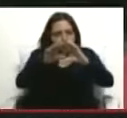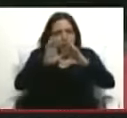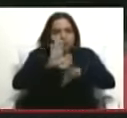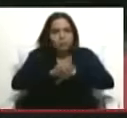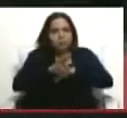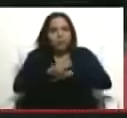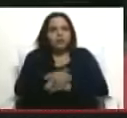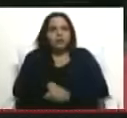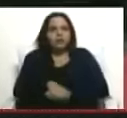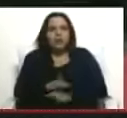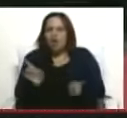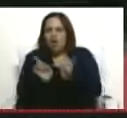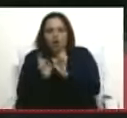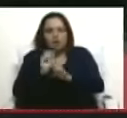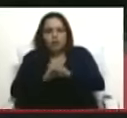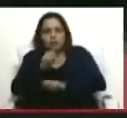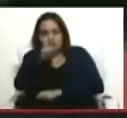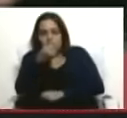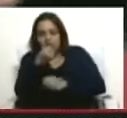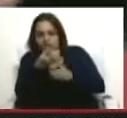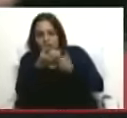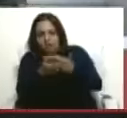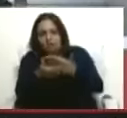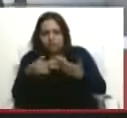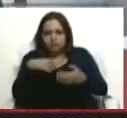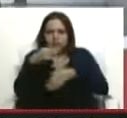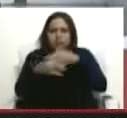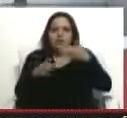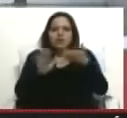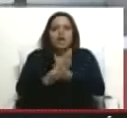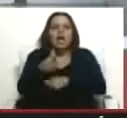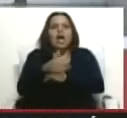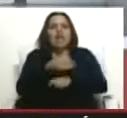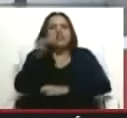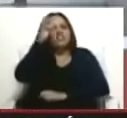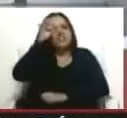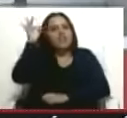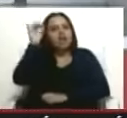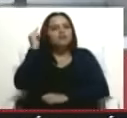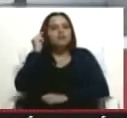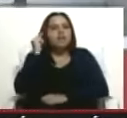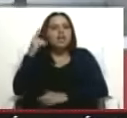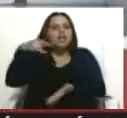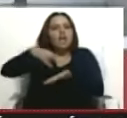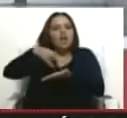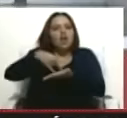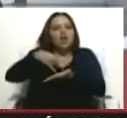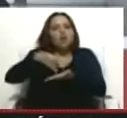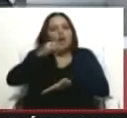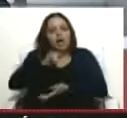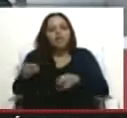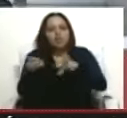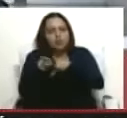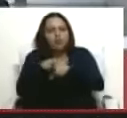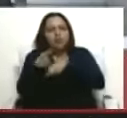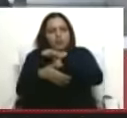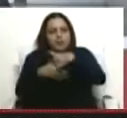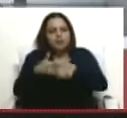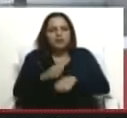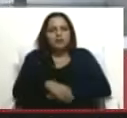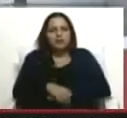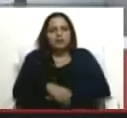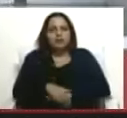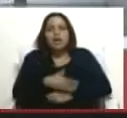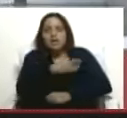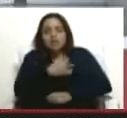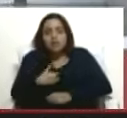minutos que tú estabas hablando acá, de una exfiscal en Carabobo, que cometió algo parecido. Empezó a extorsionar,